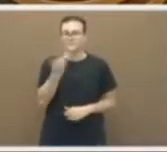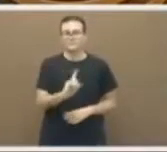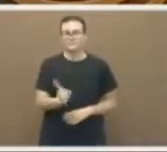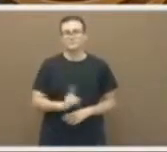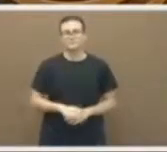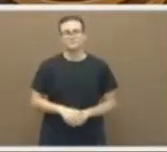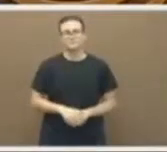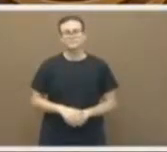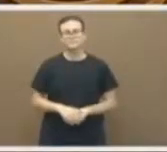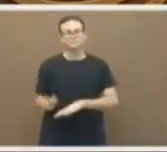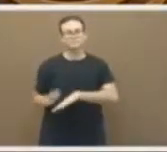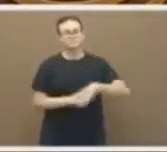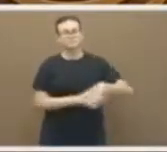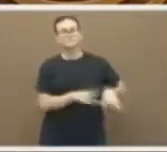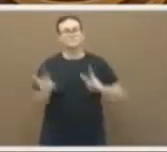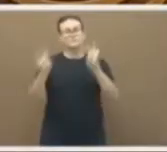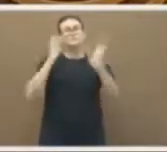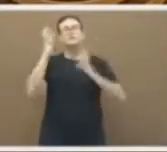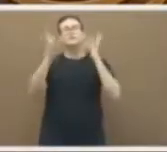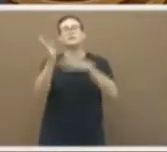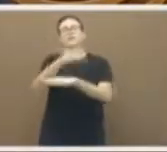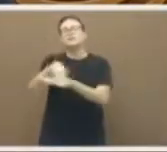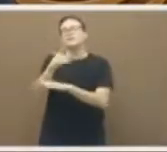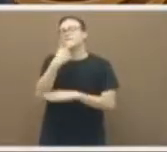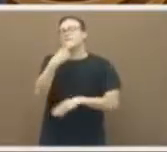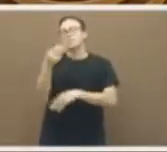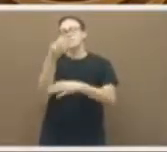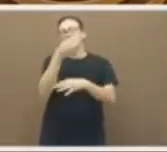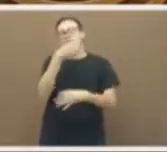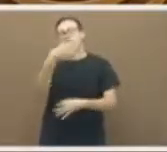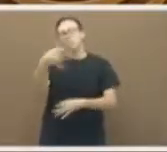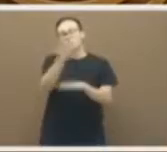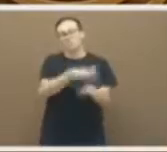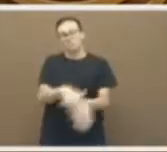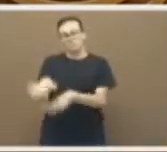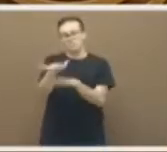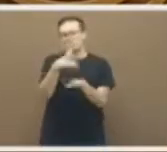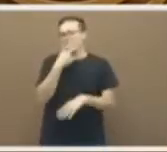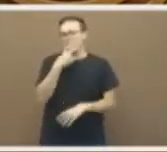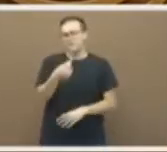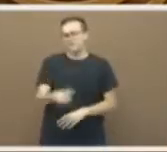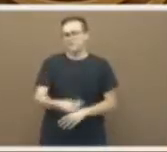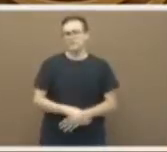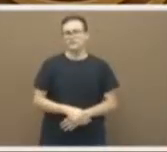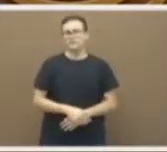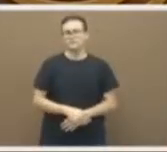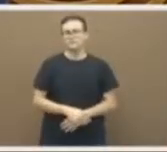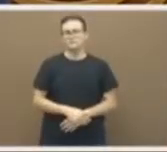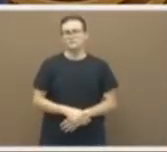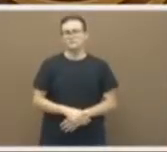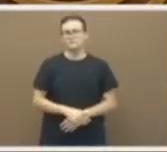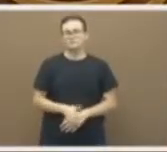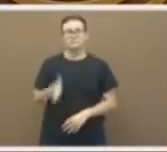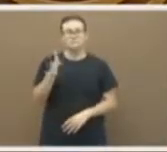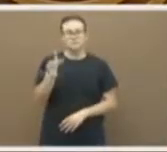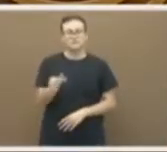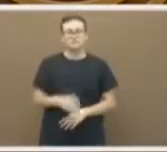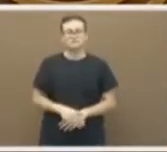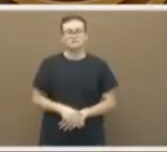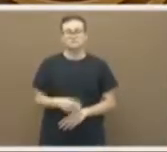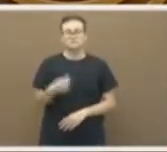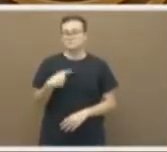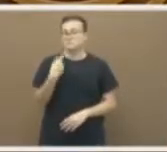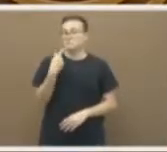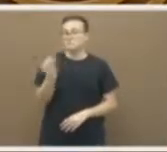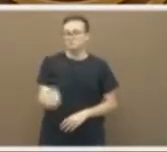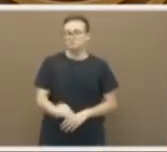Con el tema de la ganadería, señor Jaén, es muy fácil hacer demagogia, muy fácil. Es más, me atrevo incluso a decirle que si yo